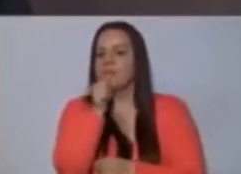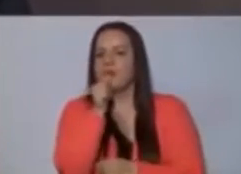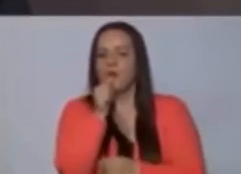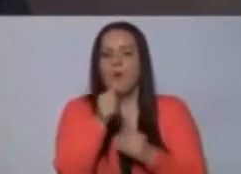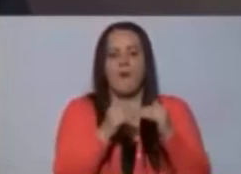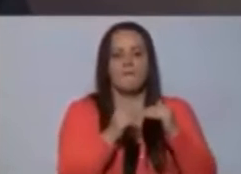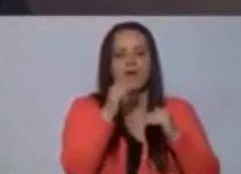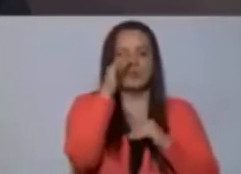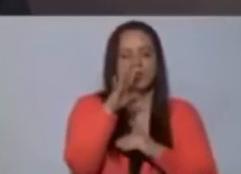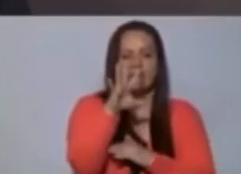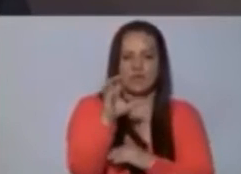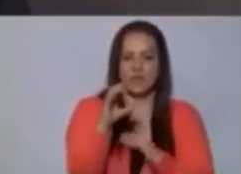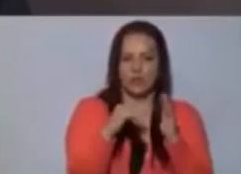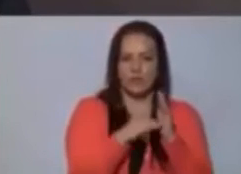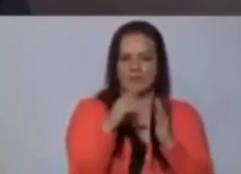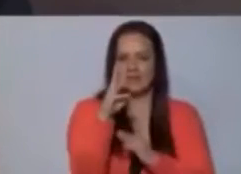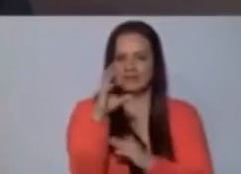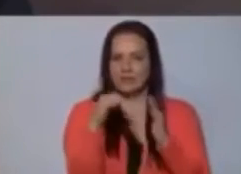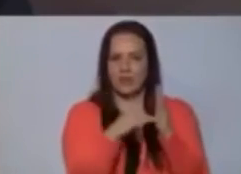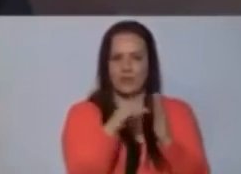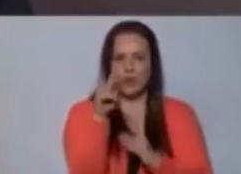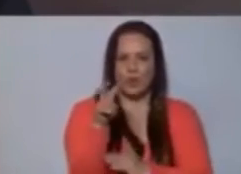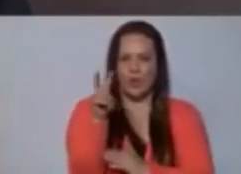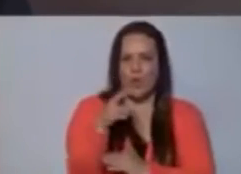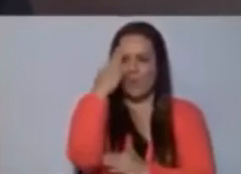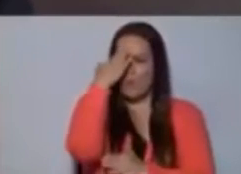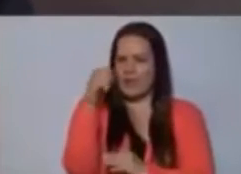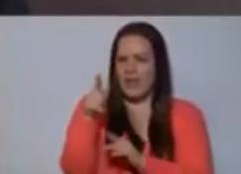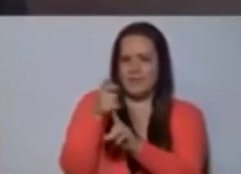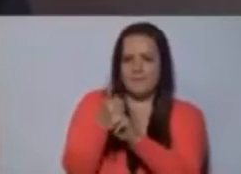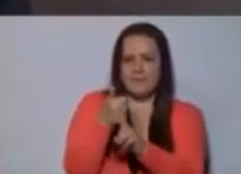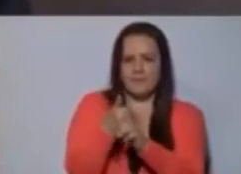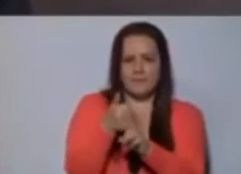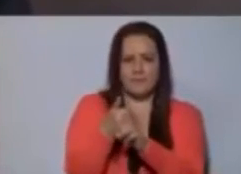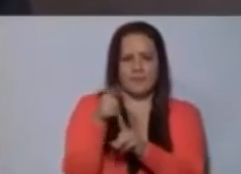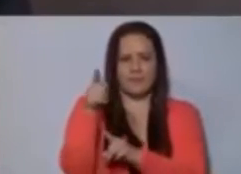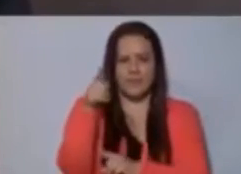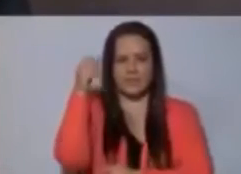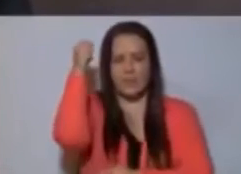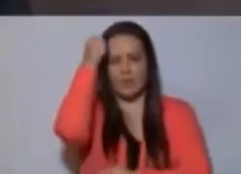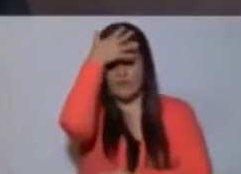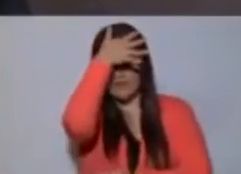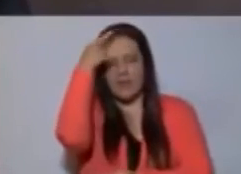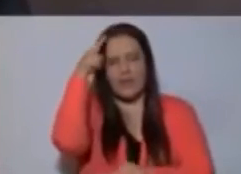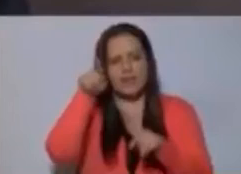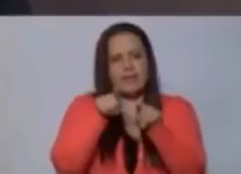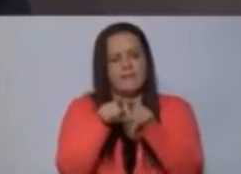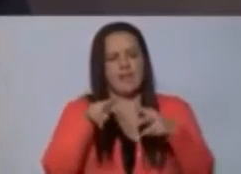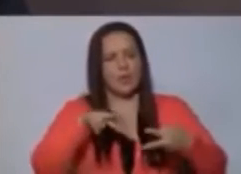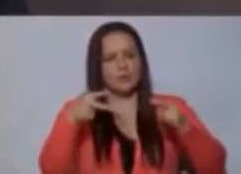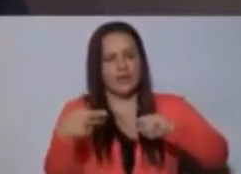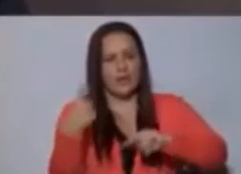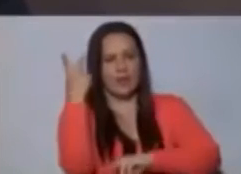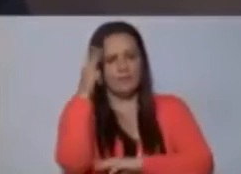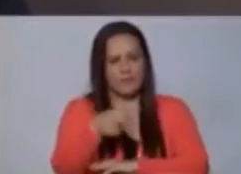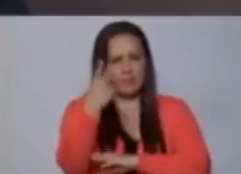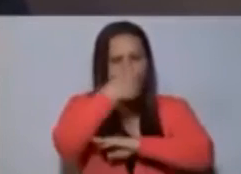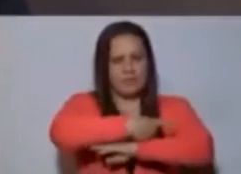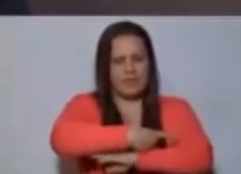mil o 600 mil colones? ¿Y por qué se da el tupé el presidente de la República para contradecerlo en el mismo día?